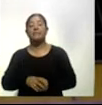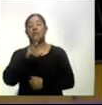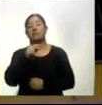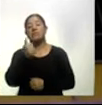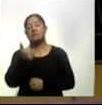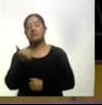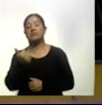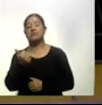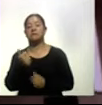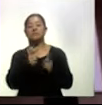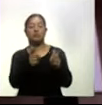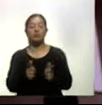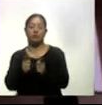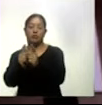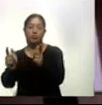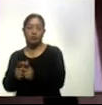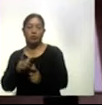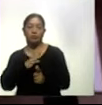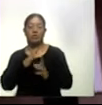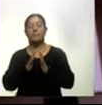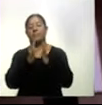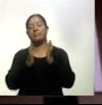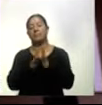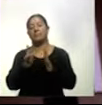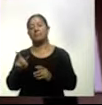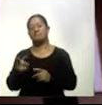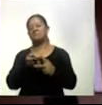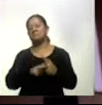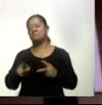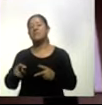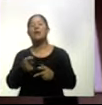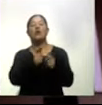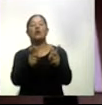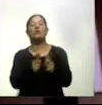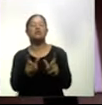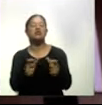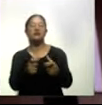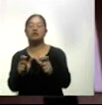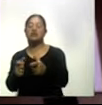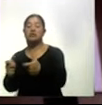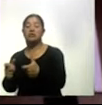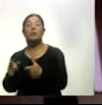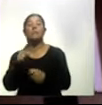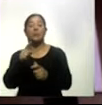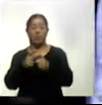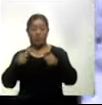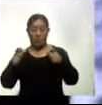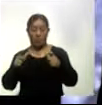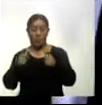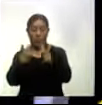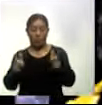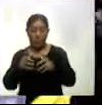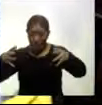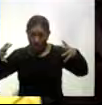de los comicios son en su mayoría organizaciones minoritarias porque las principales formaciones de la oposición boicotearán las